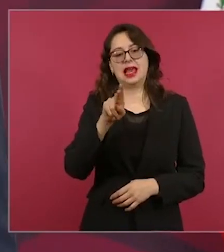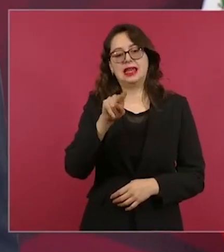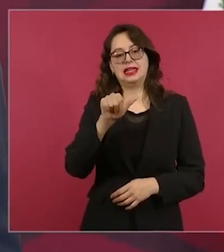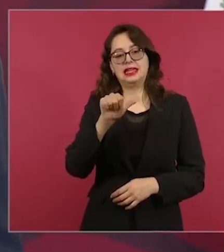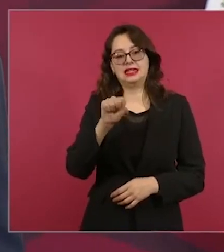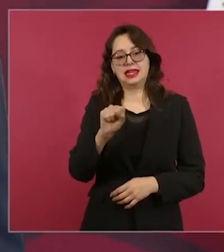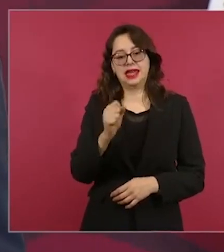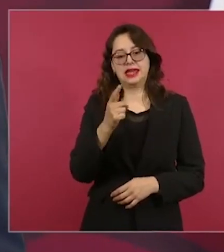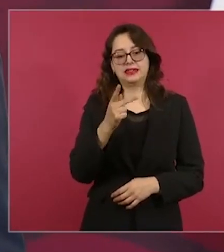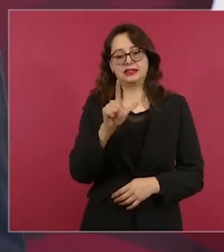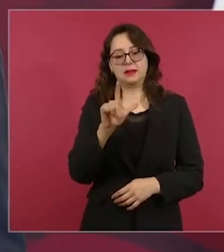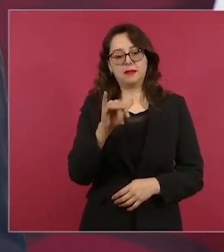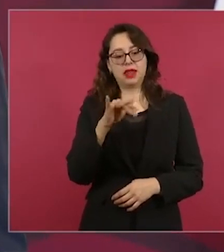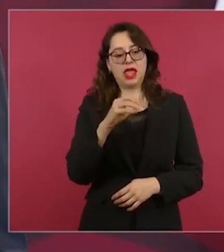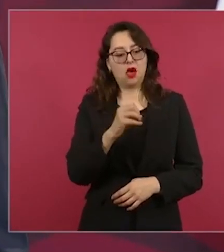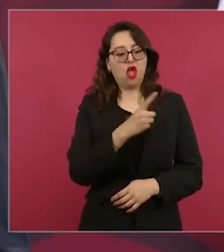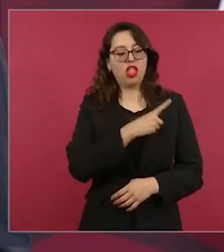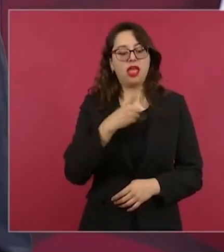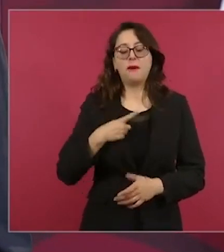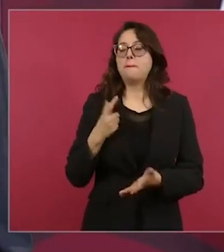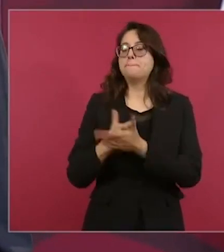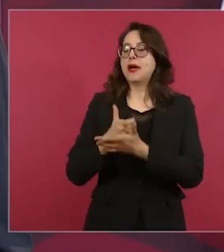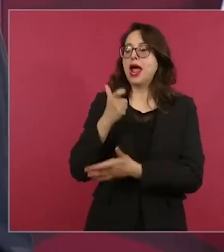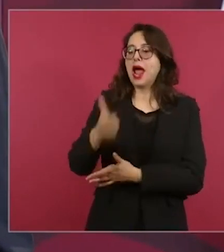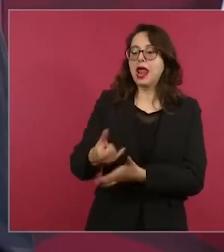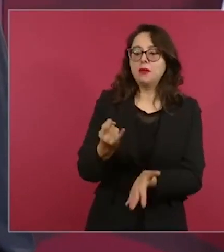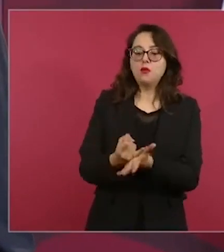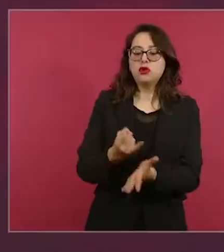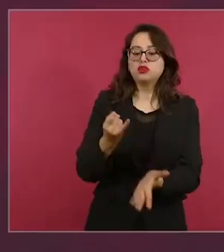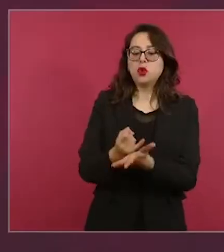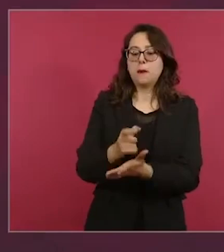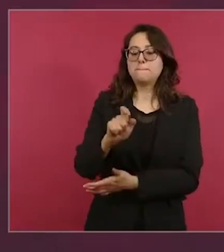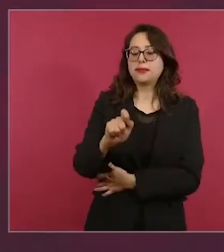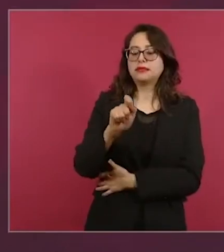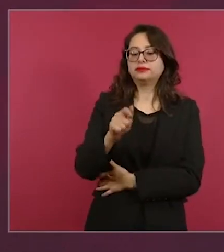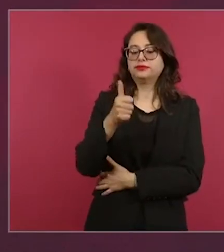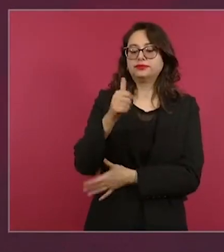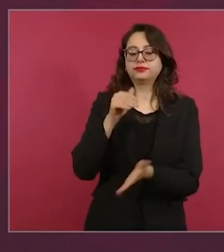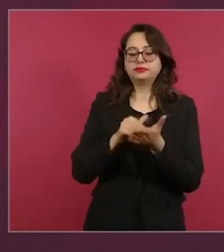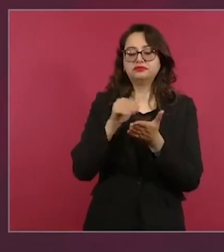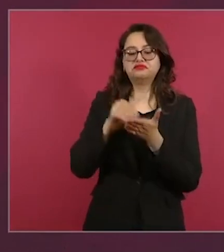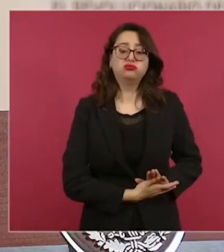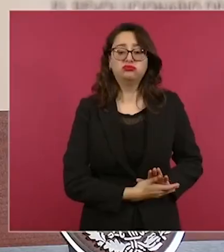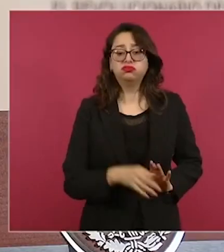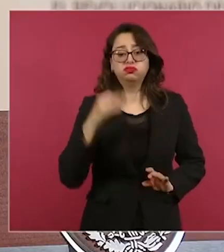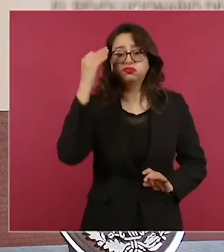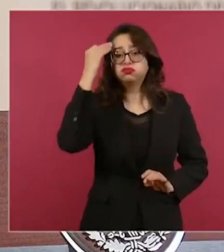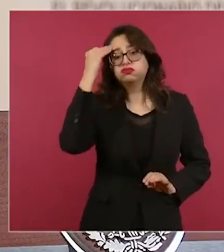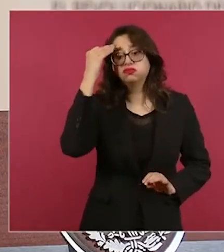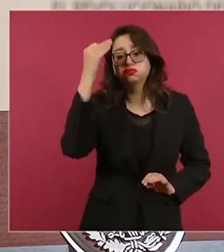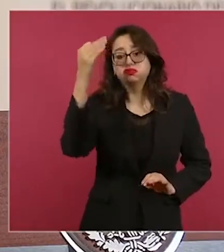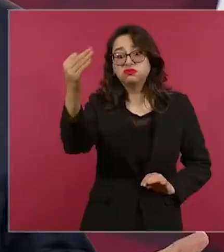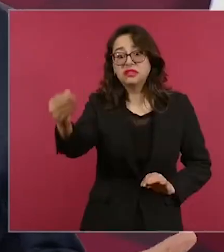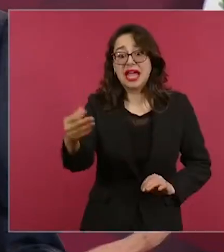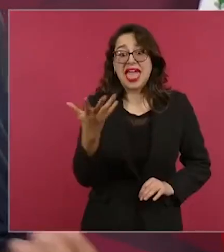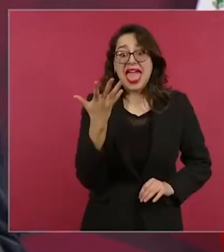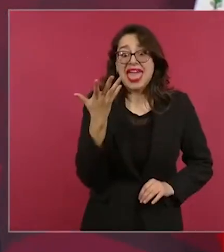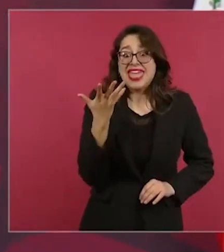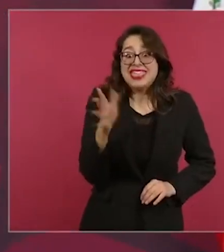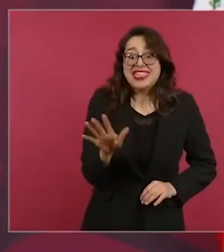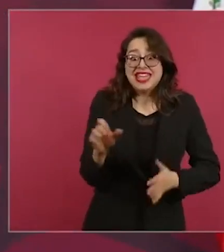26 mil millones, 10 meses. ¿Y dónde está